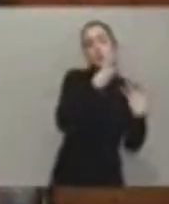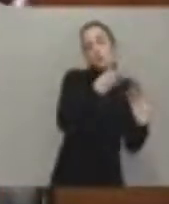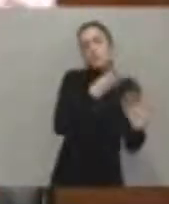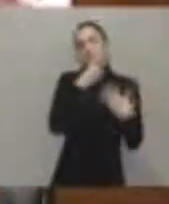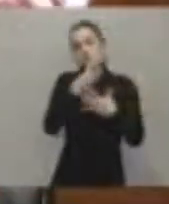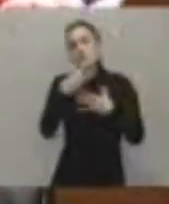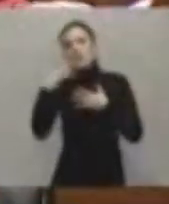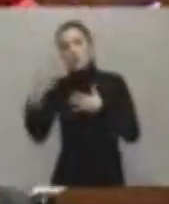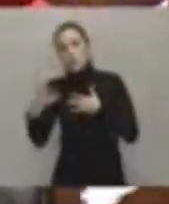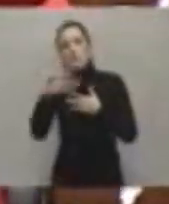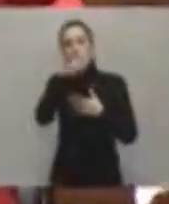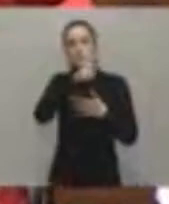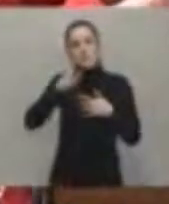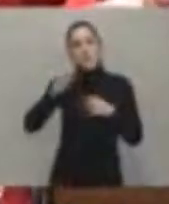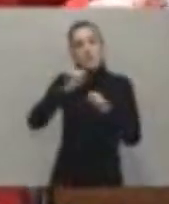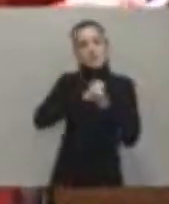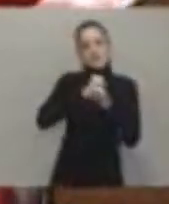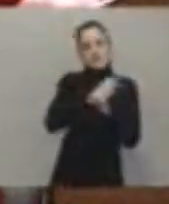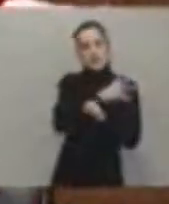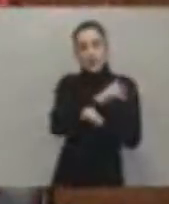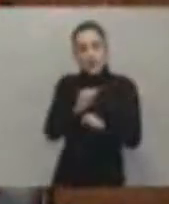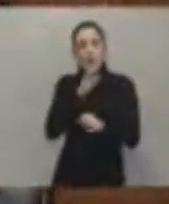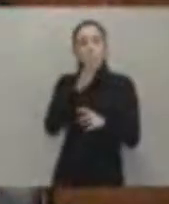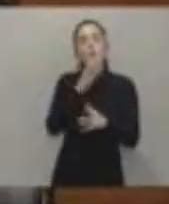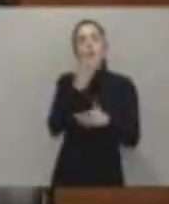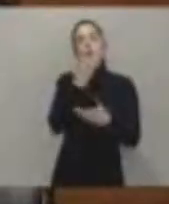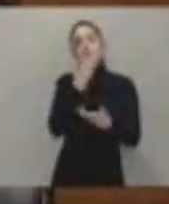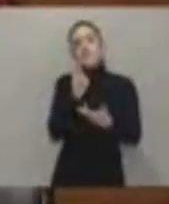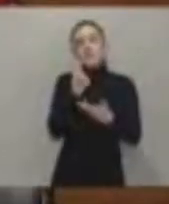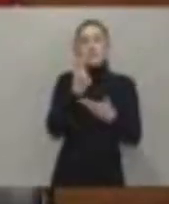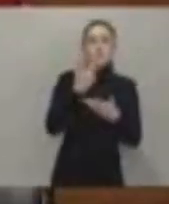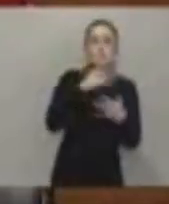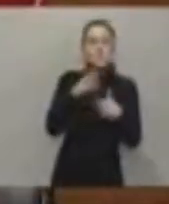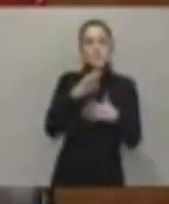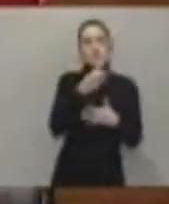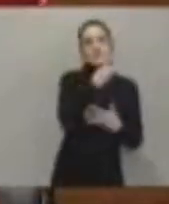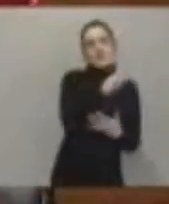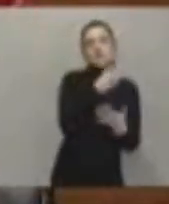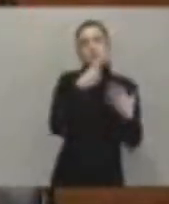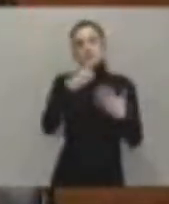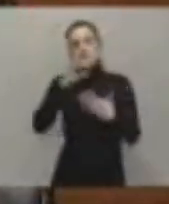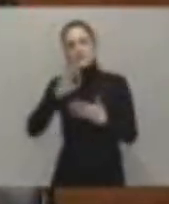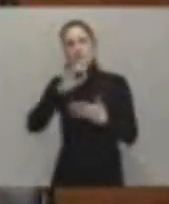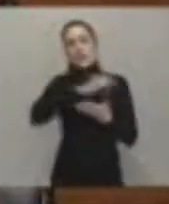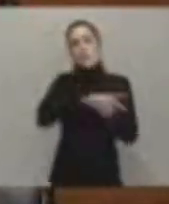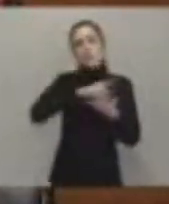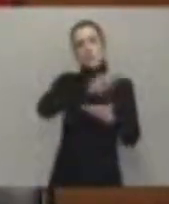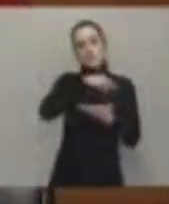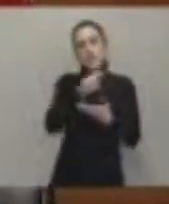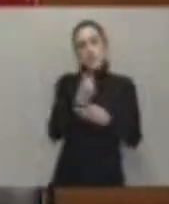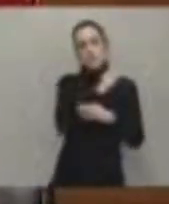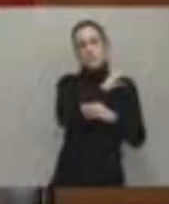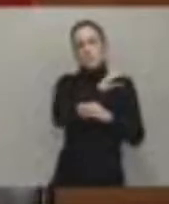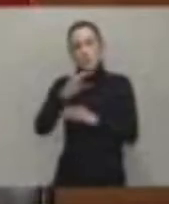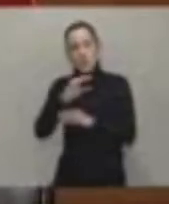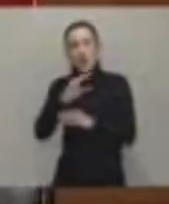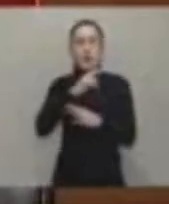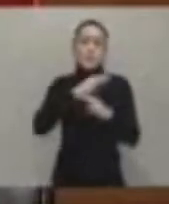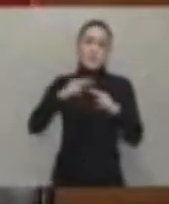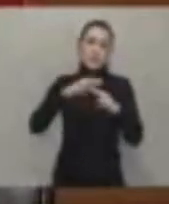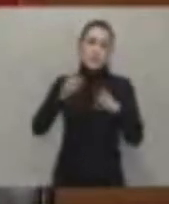empleo. Porque habiendo destinado cerca de 360 millones de euros a políticas